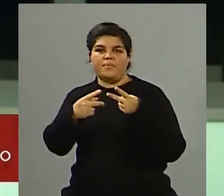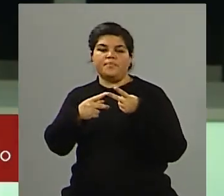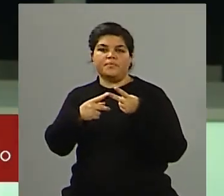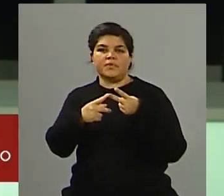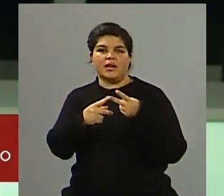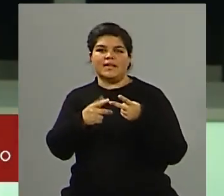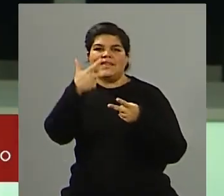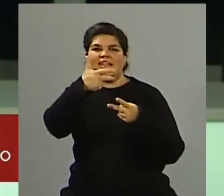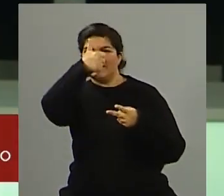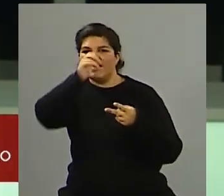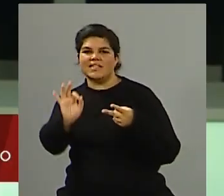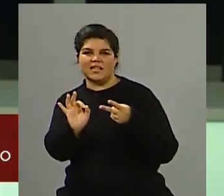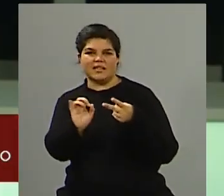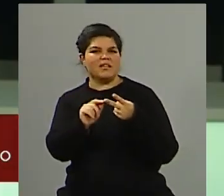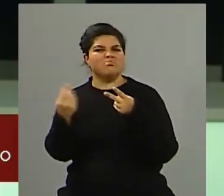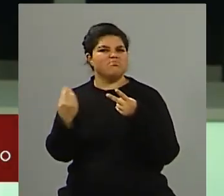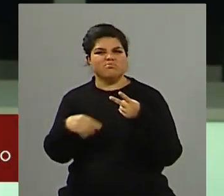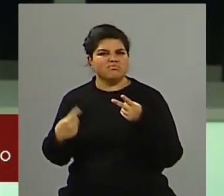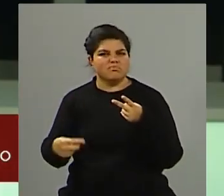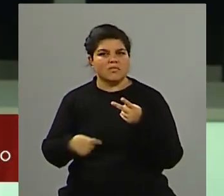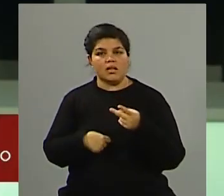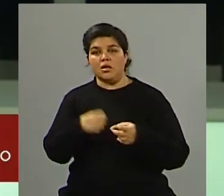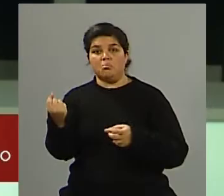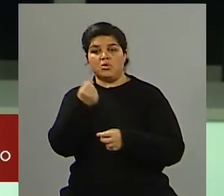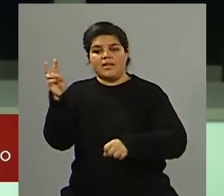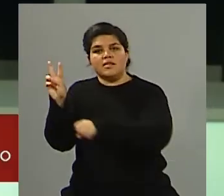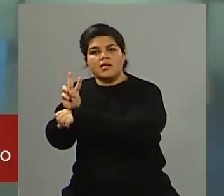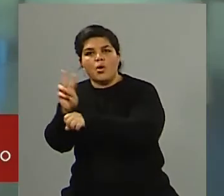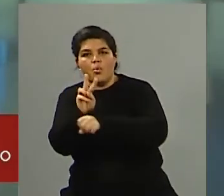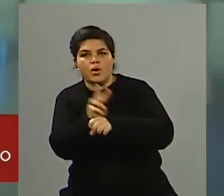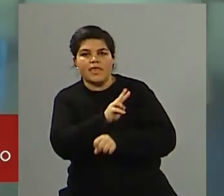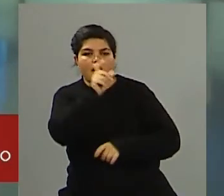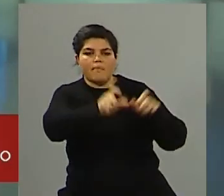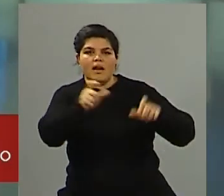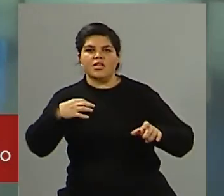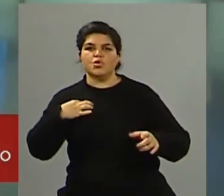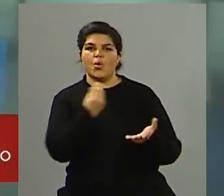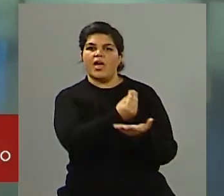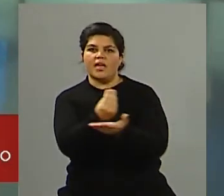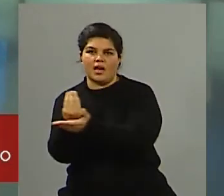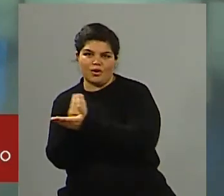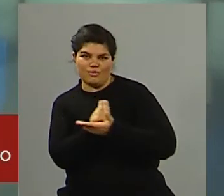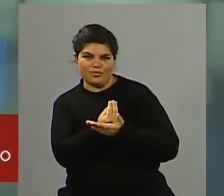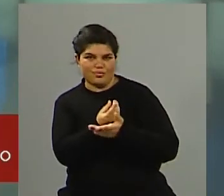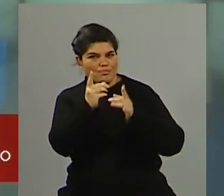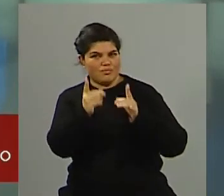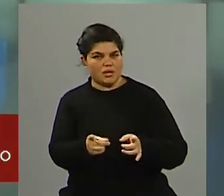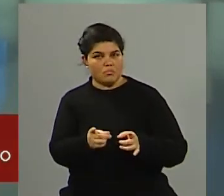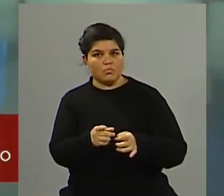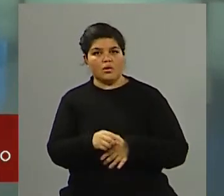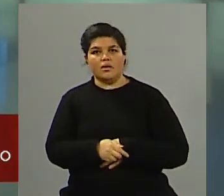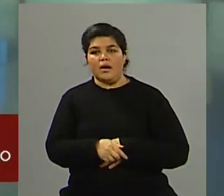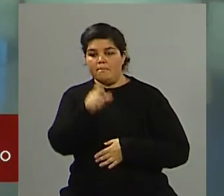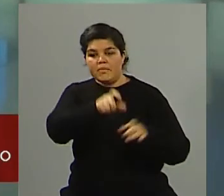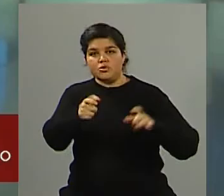le llamamos y es un programa integral de seguridad ciudadana que es un problema o una problemática que azota a toda la provincia de Mendoza pero